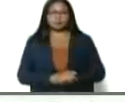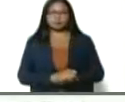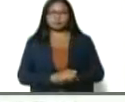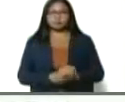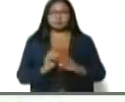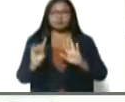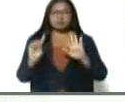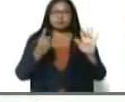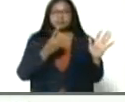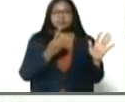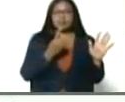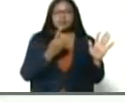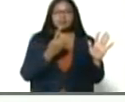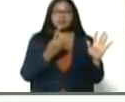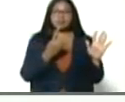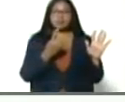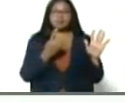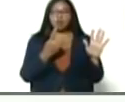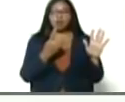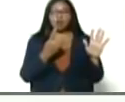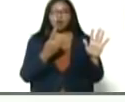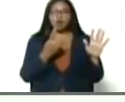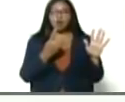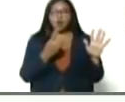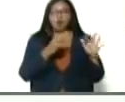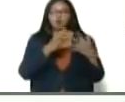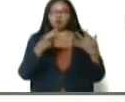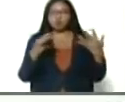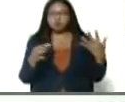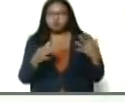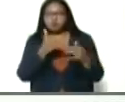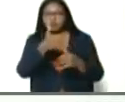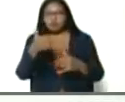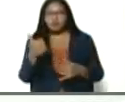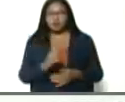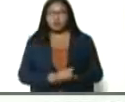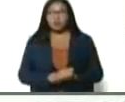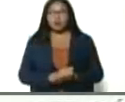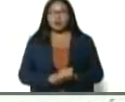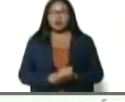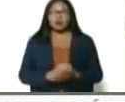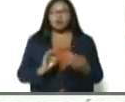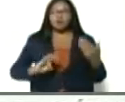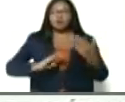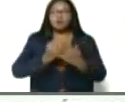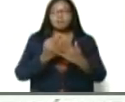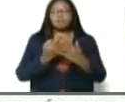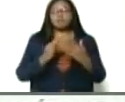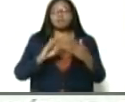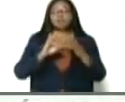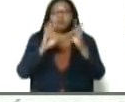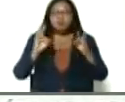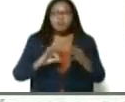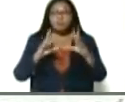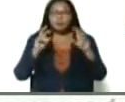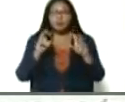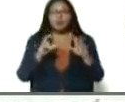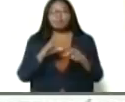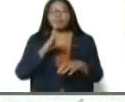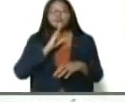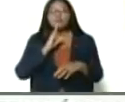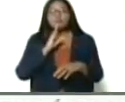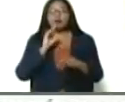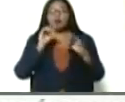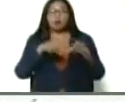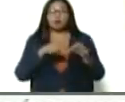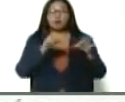mandamiento, de la sexta vértice, una reforma integral del Banco Agrícola de